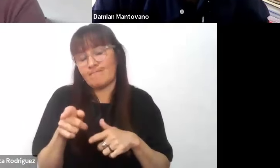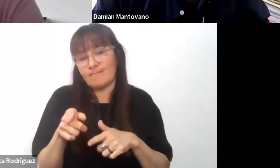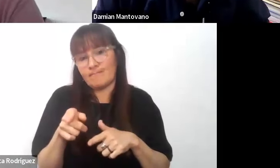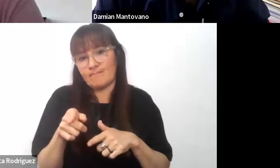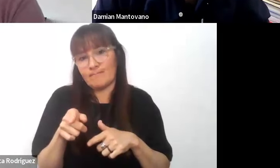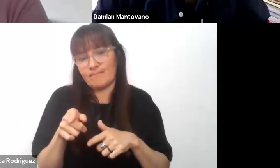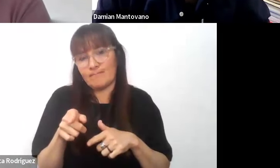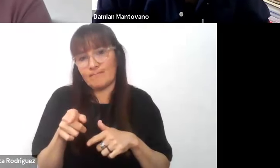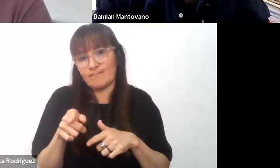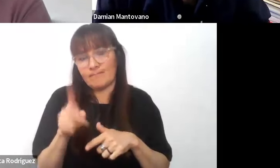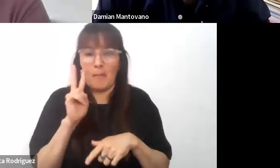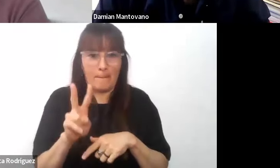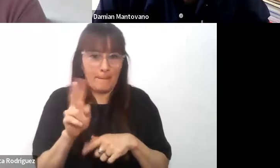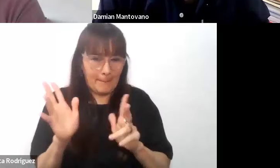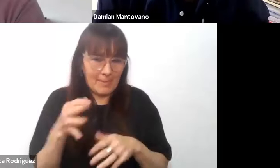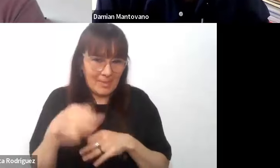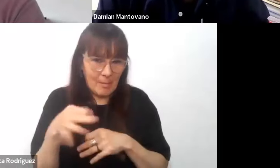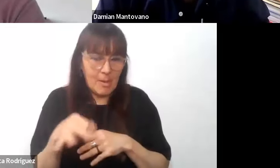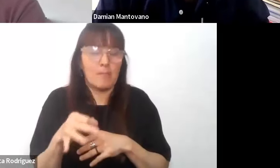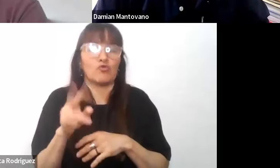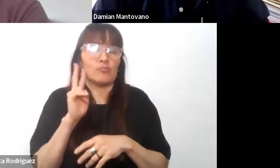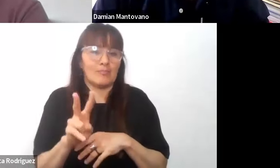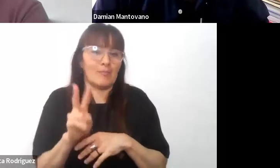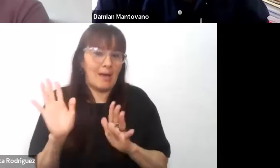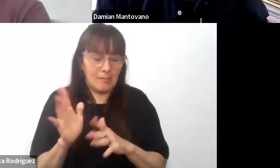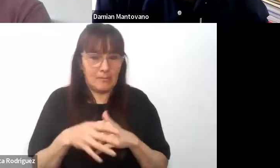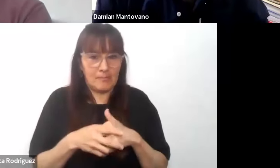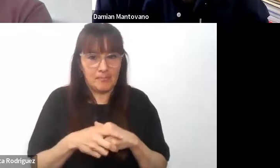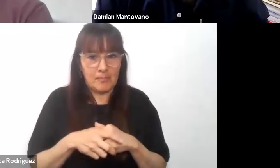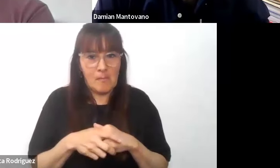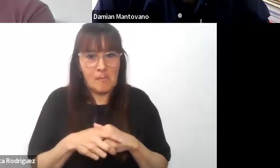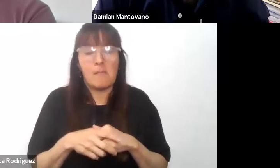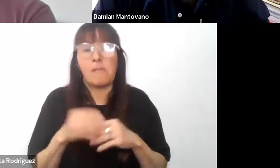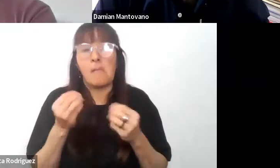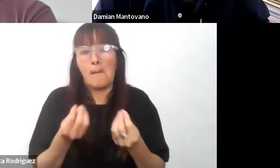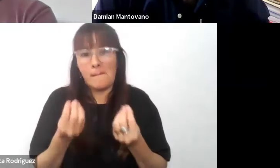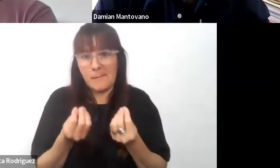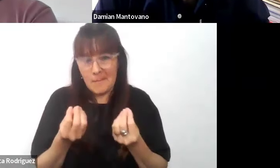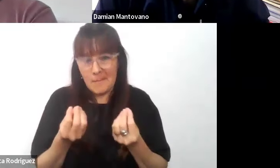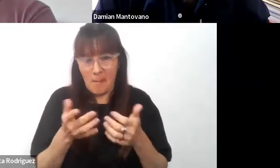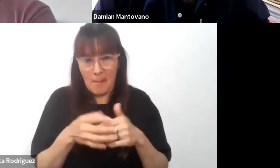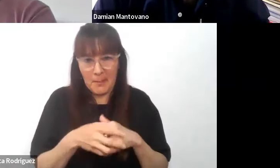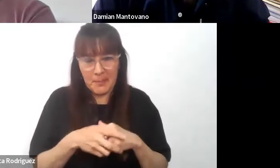y se está reviendo en la formación docente para poder generar justamente un paraguas